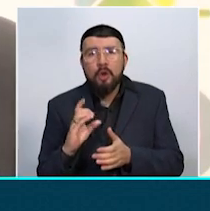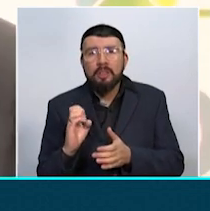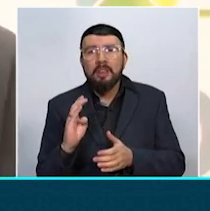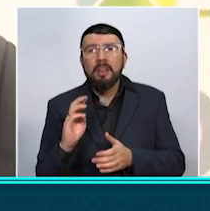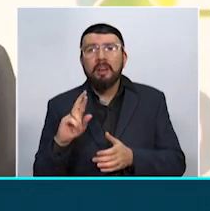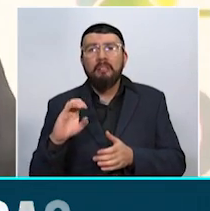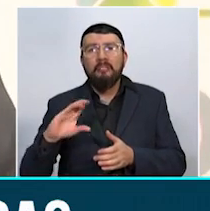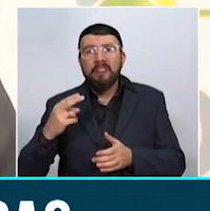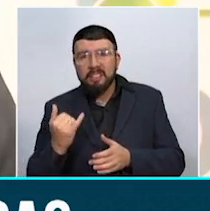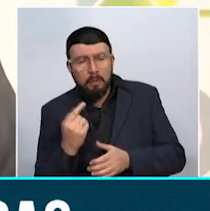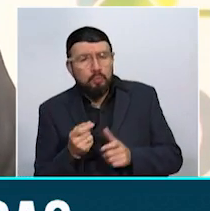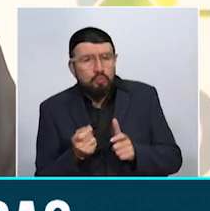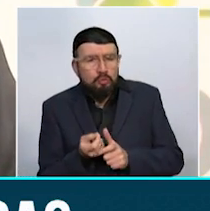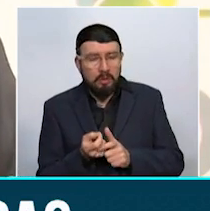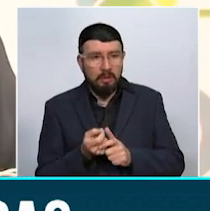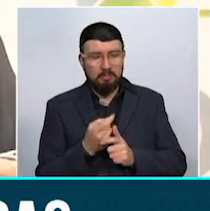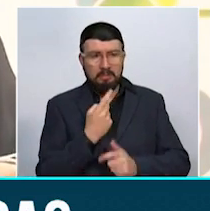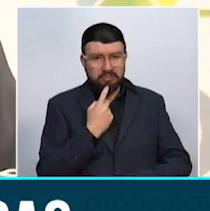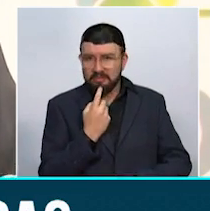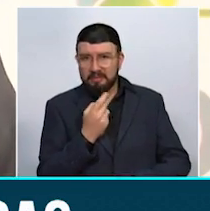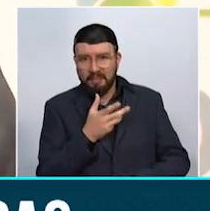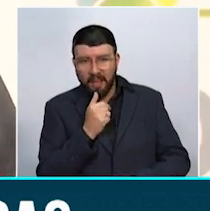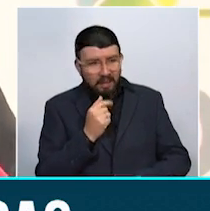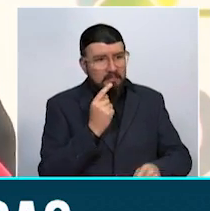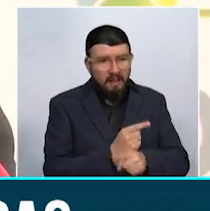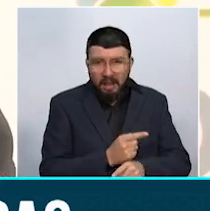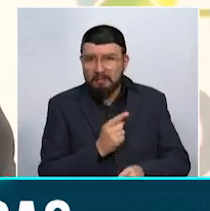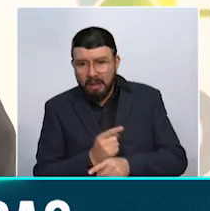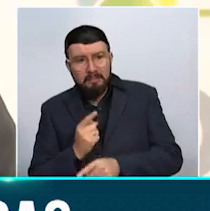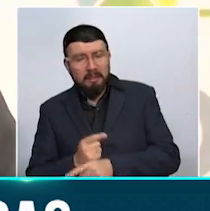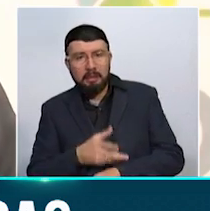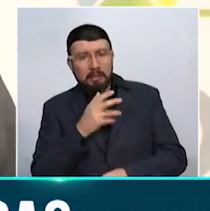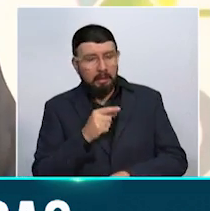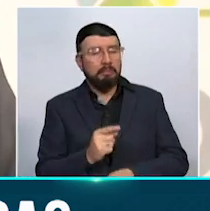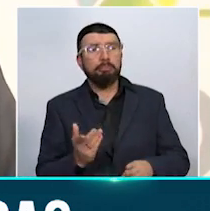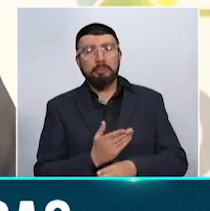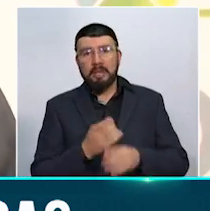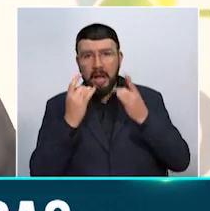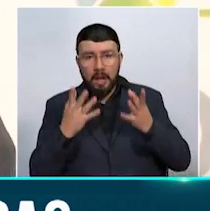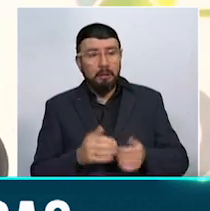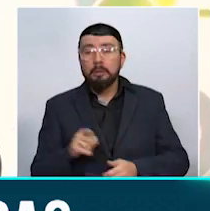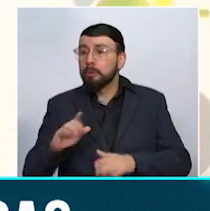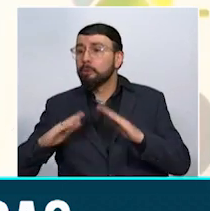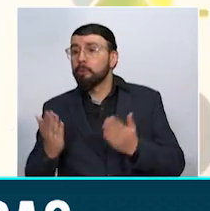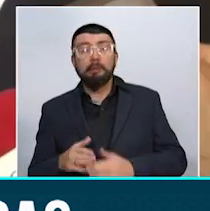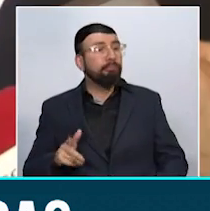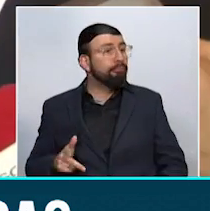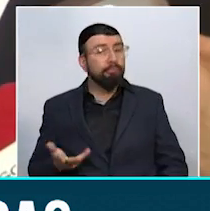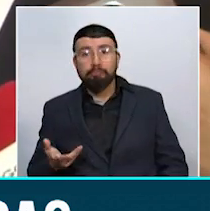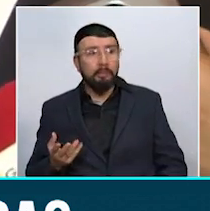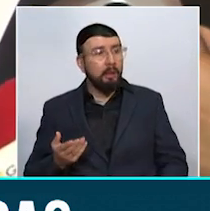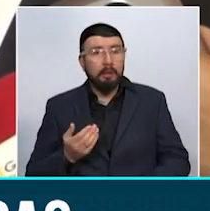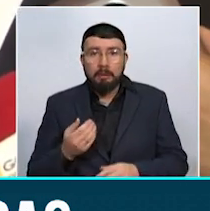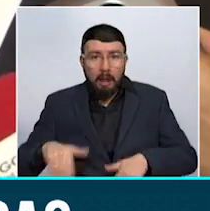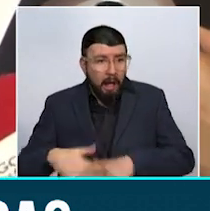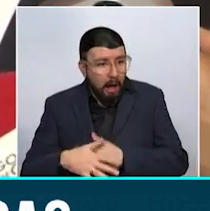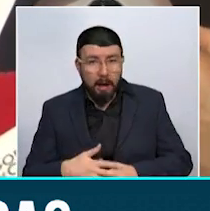incumplido en toda parte y el problema es grave. Tenemos los muchachos en la calle en estos momentos. Por lo menos